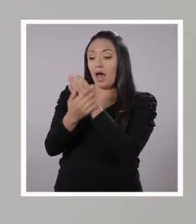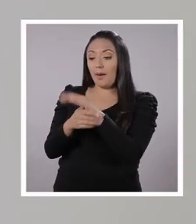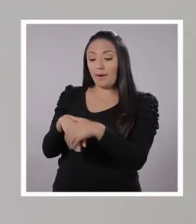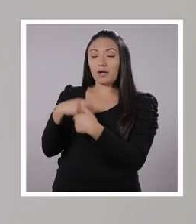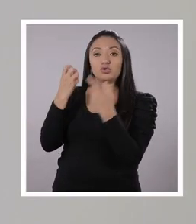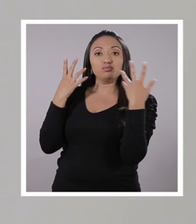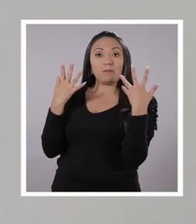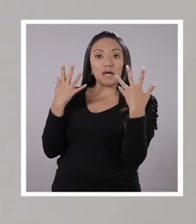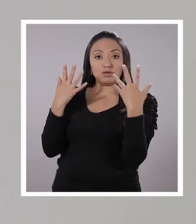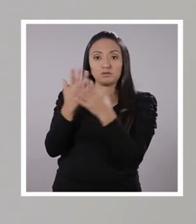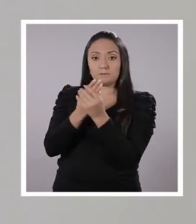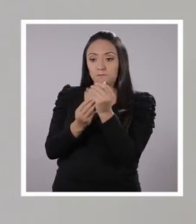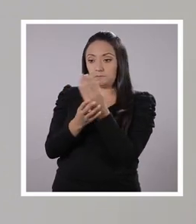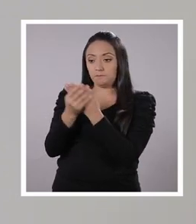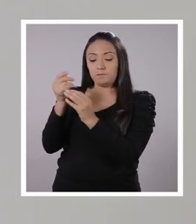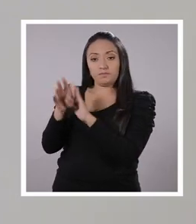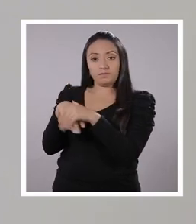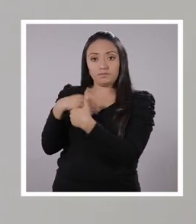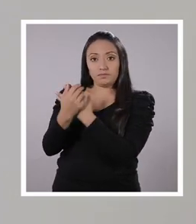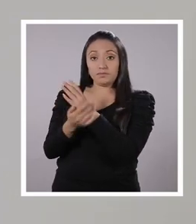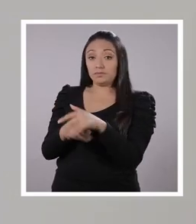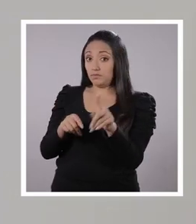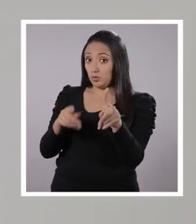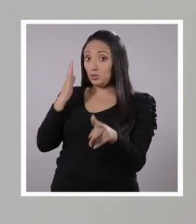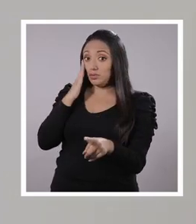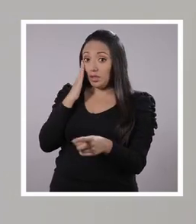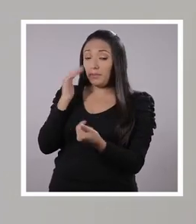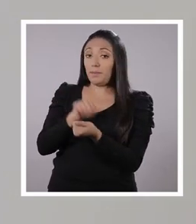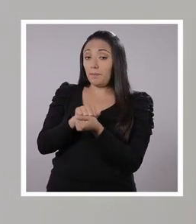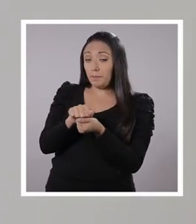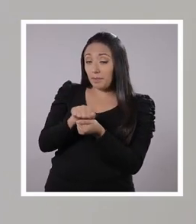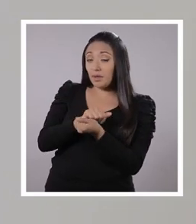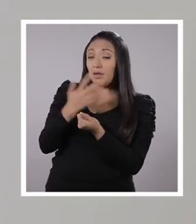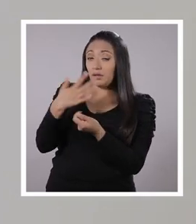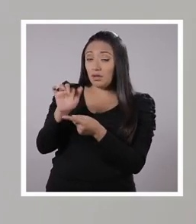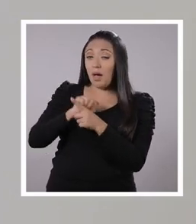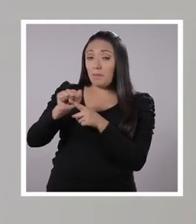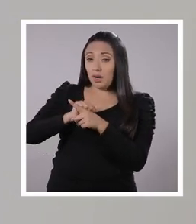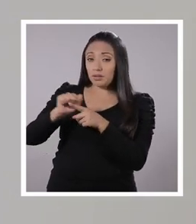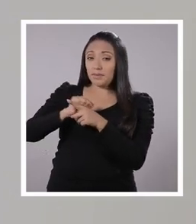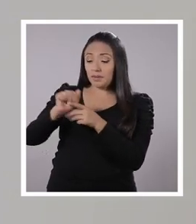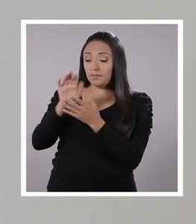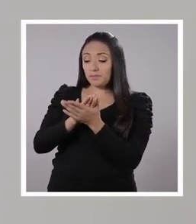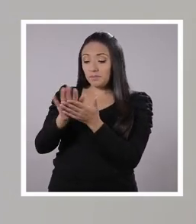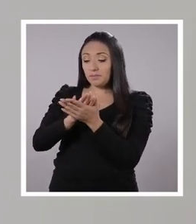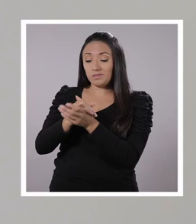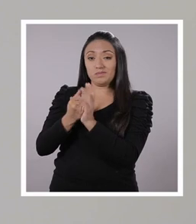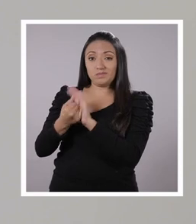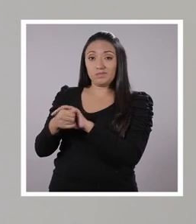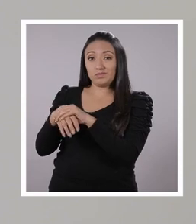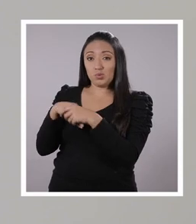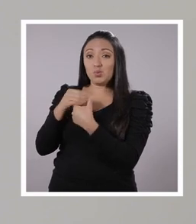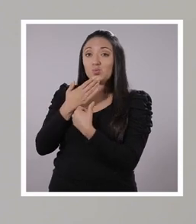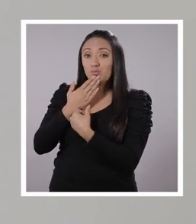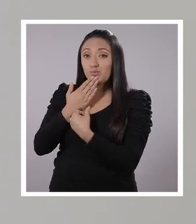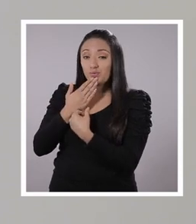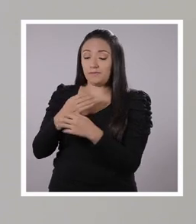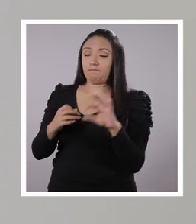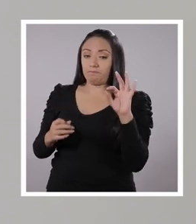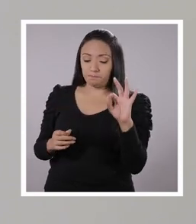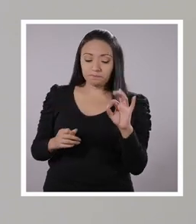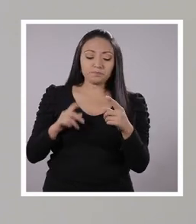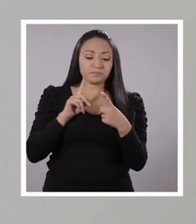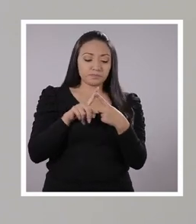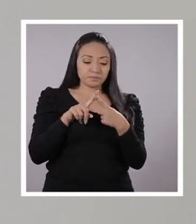Lavarnos bien las manos. Lavarnos bien las manos, ¿sí? Ya sabemos, hemos practicado mucho cómo debemos lavarnos las manos. Me parece